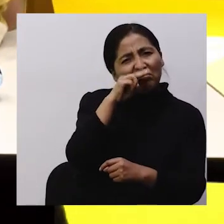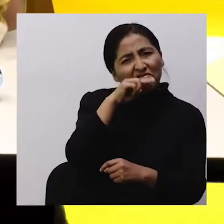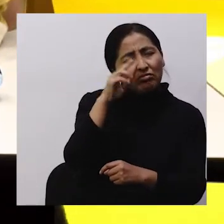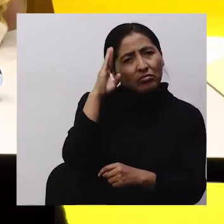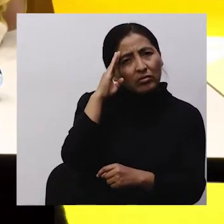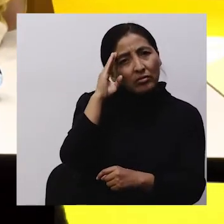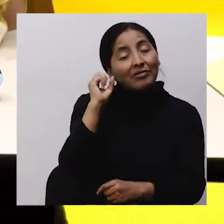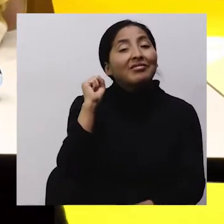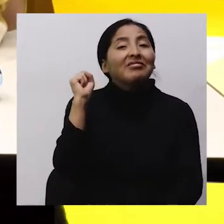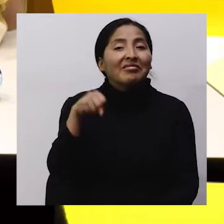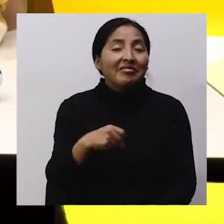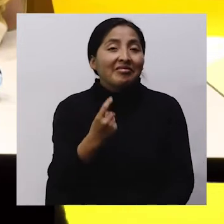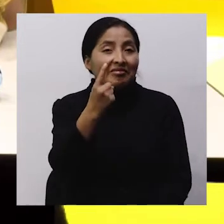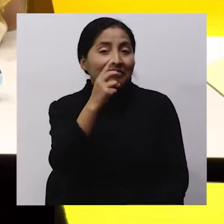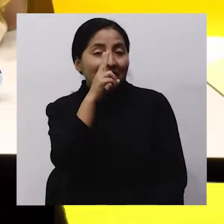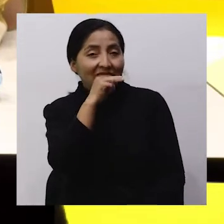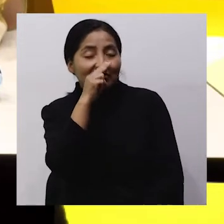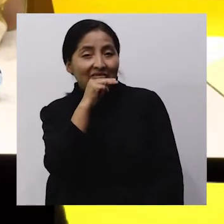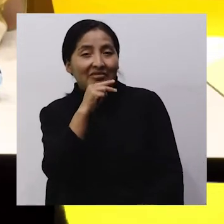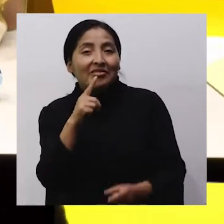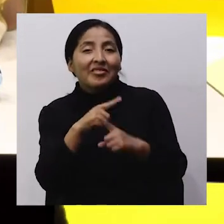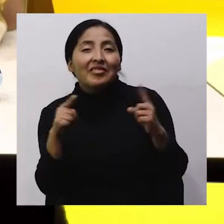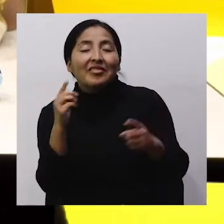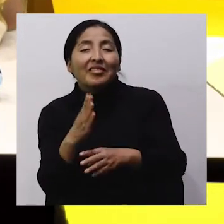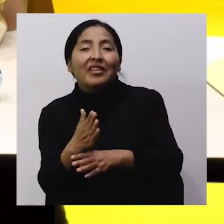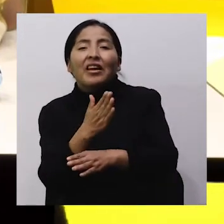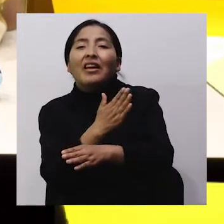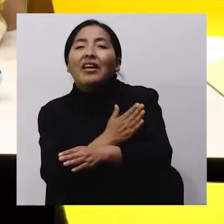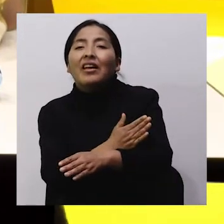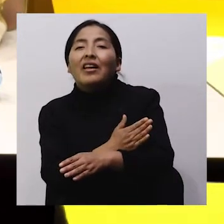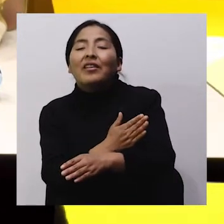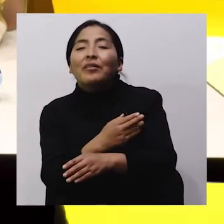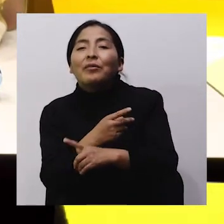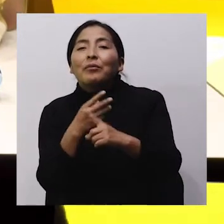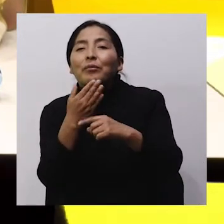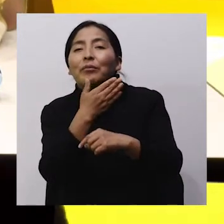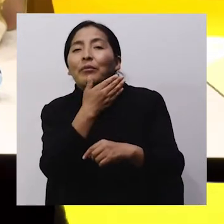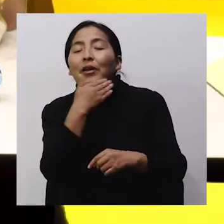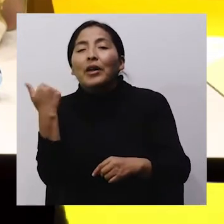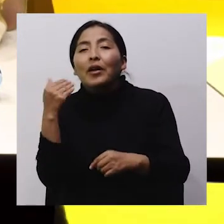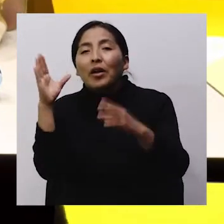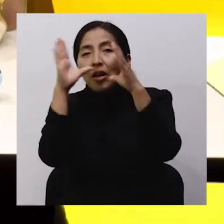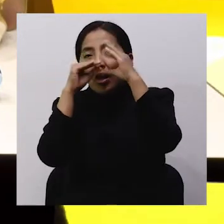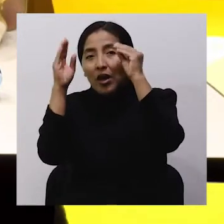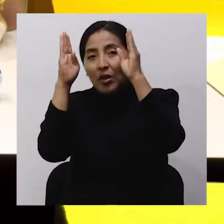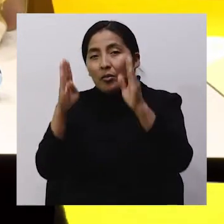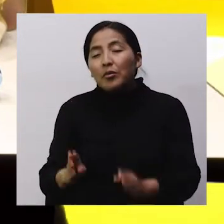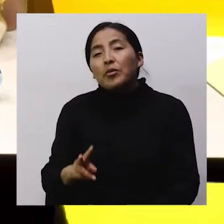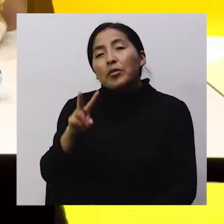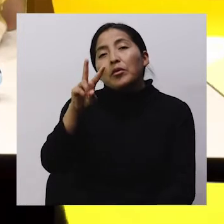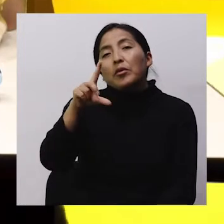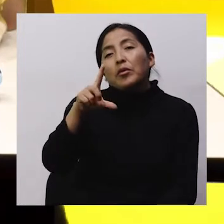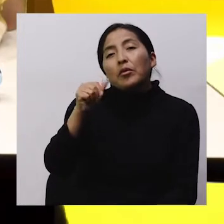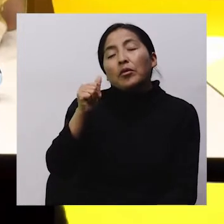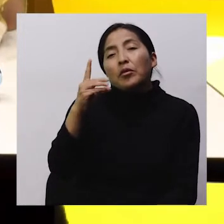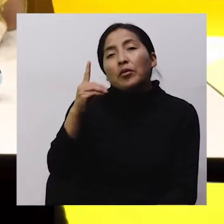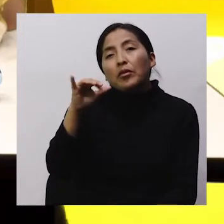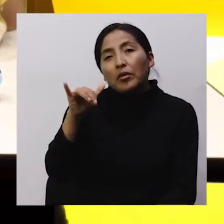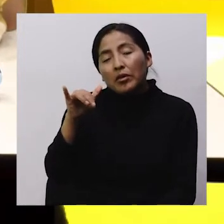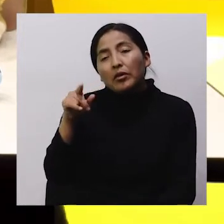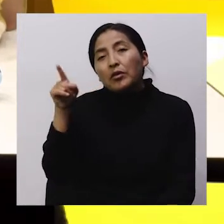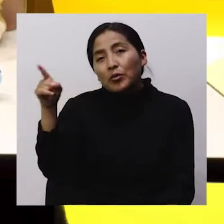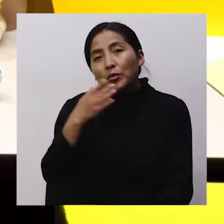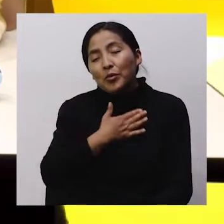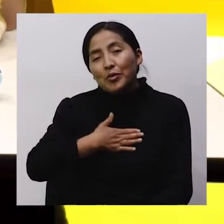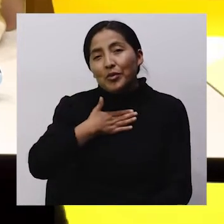Eh, sí Sé un chiste Pero antes ver, a ver ¿Qué nos diga el profe Vladi? El profe Vladi sabe un chiste muy bueno ¿Yo primero? Sí, sí